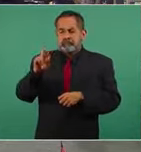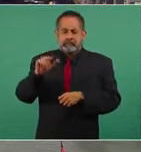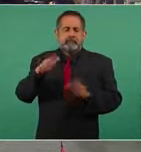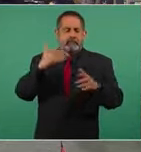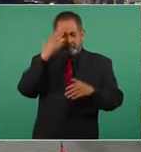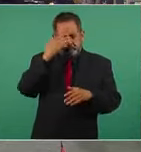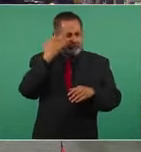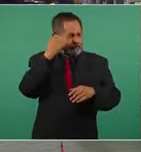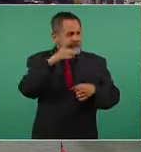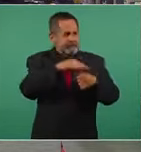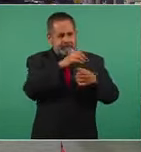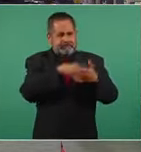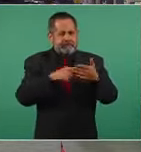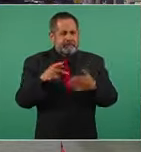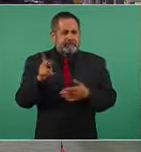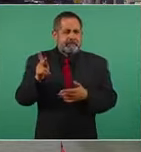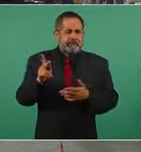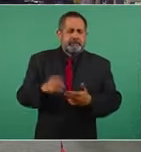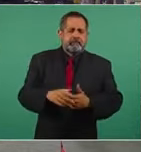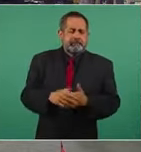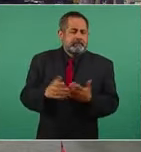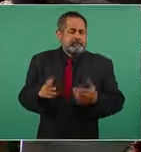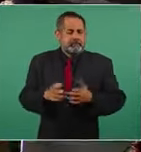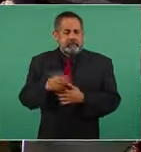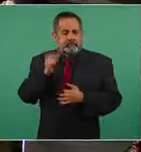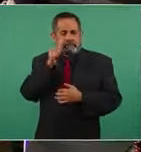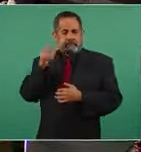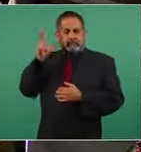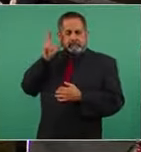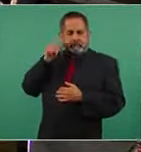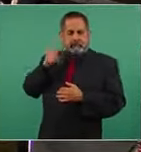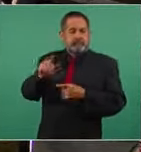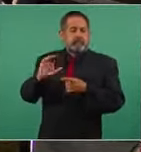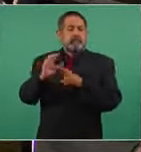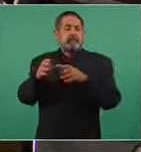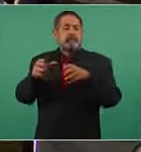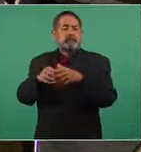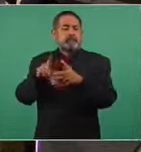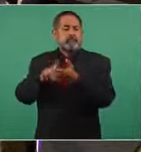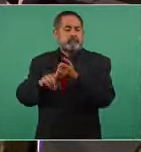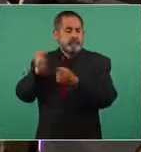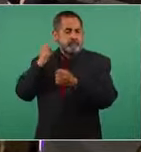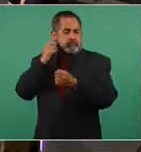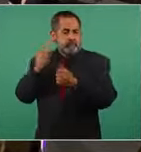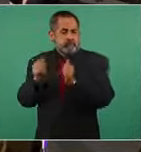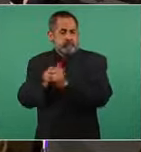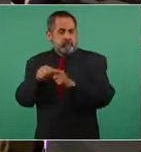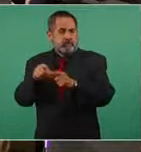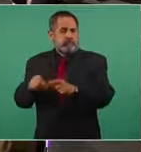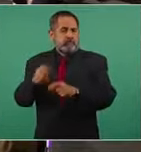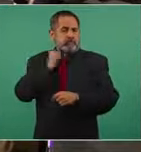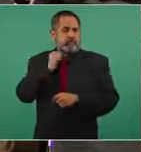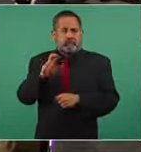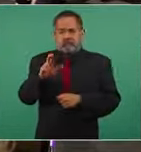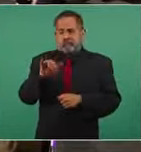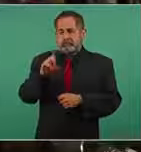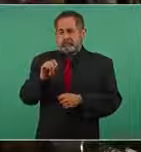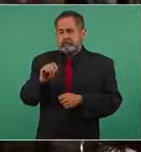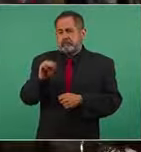electoral y toda la cuestión, pero antier en la sesión de la comisión permanente teníamos conferencia de medios con el senador Ricardo Monreal,